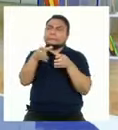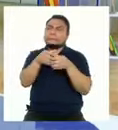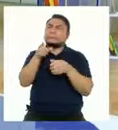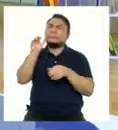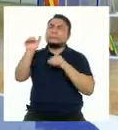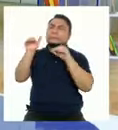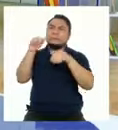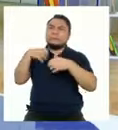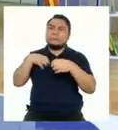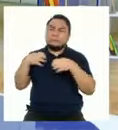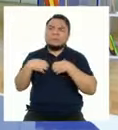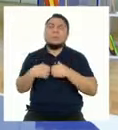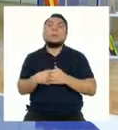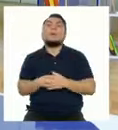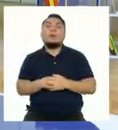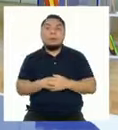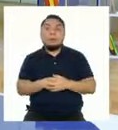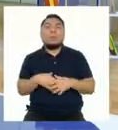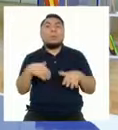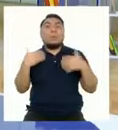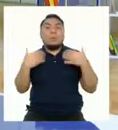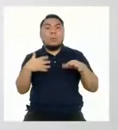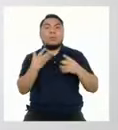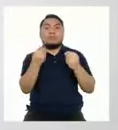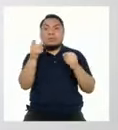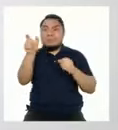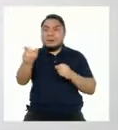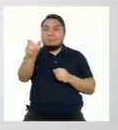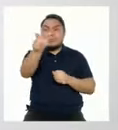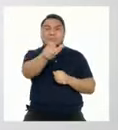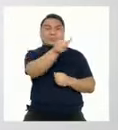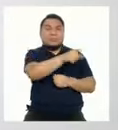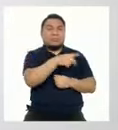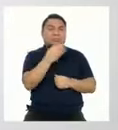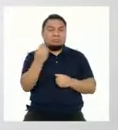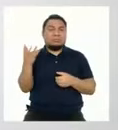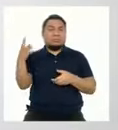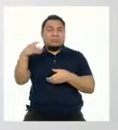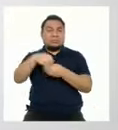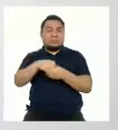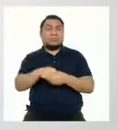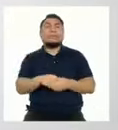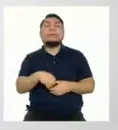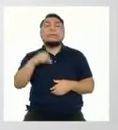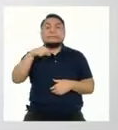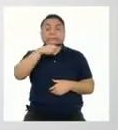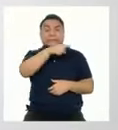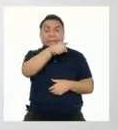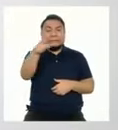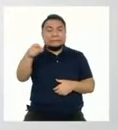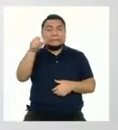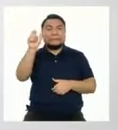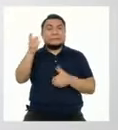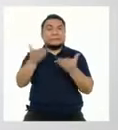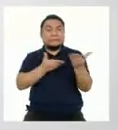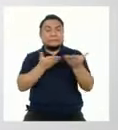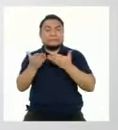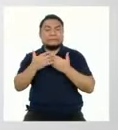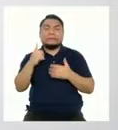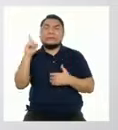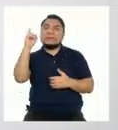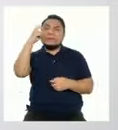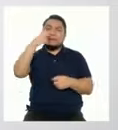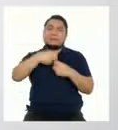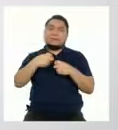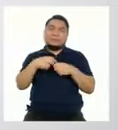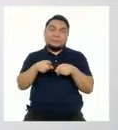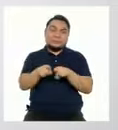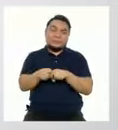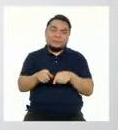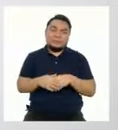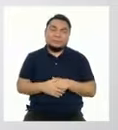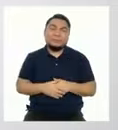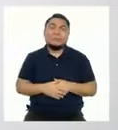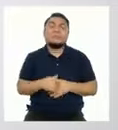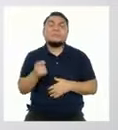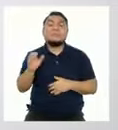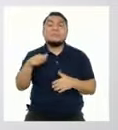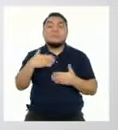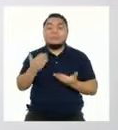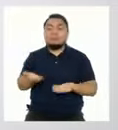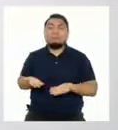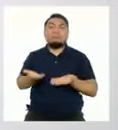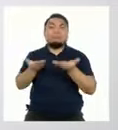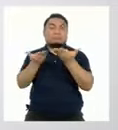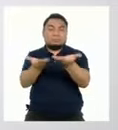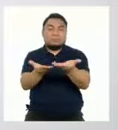¡Wow! Muchísimos actores involucrados. Así es. Es que estos servicios son complejos también, ¿no? Para